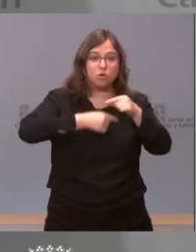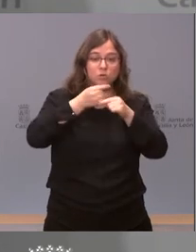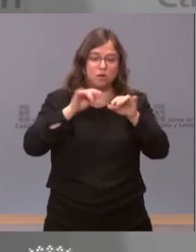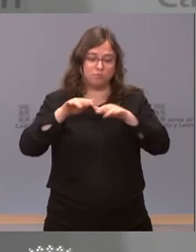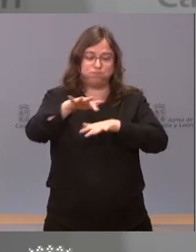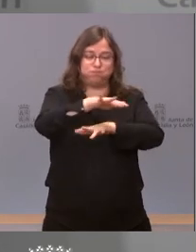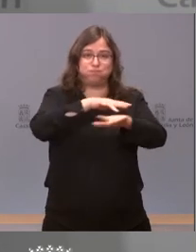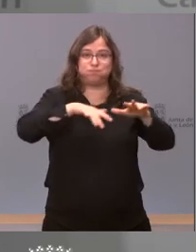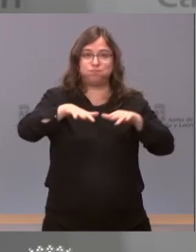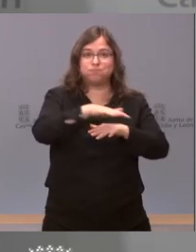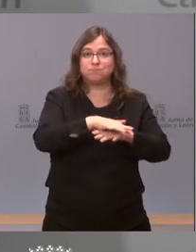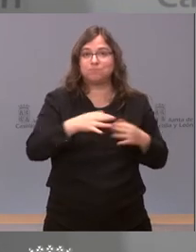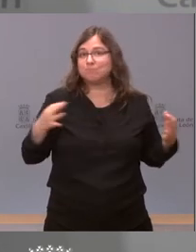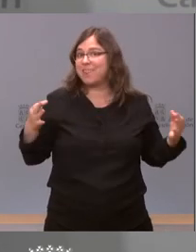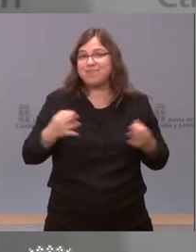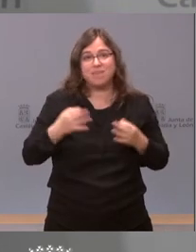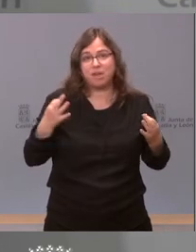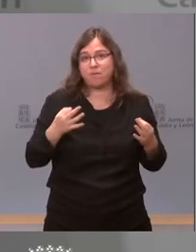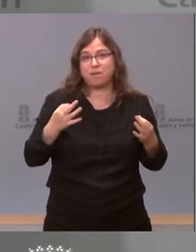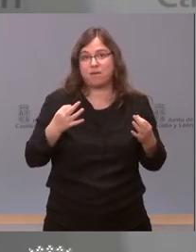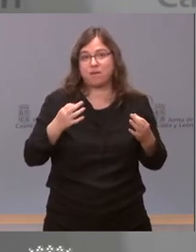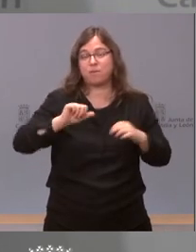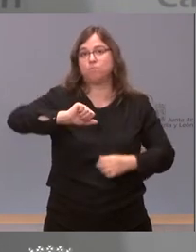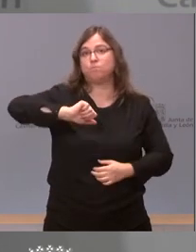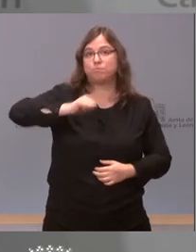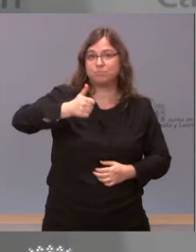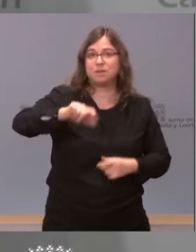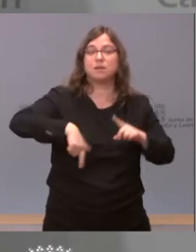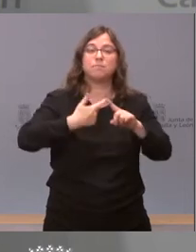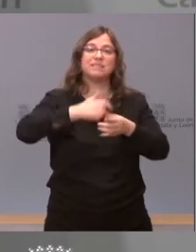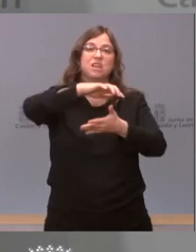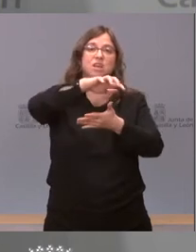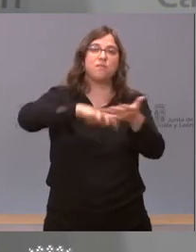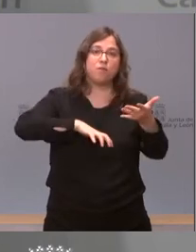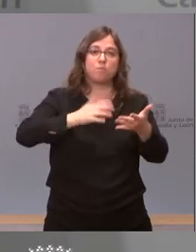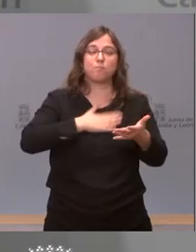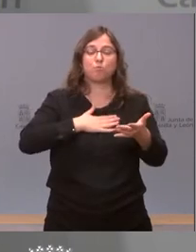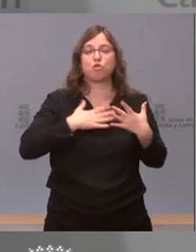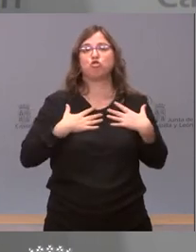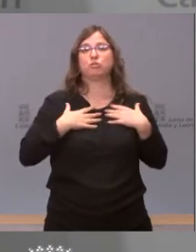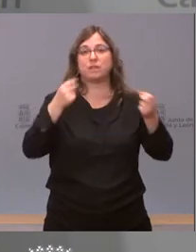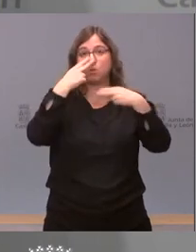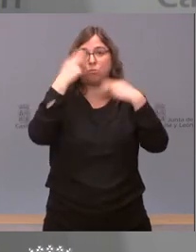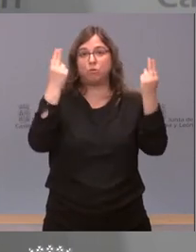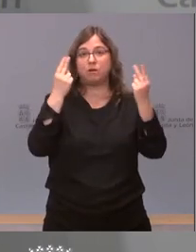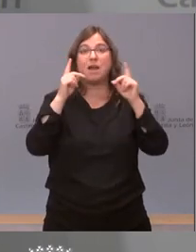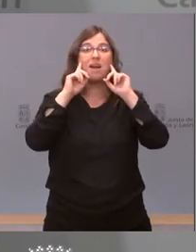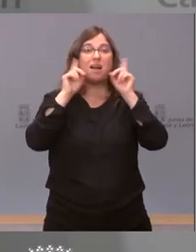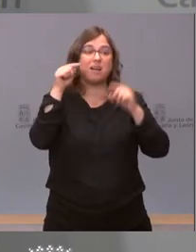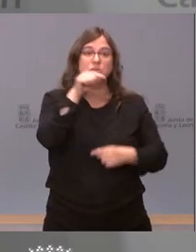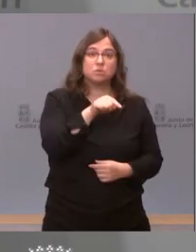multitudinaria de personas tiene que contar con la aprobación y con un informe de salud pública y en este caso esto